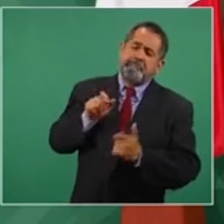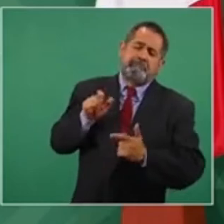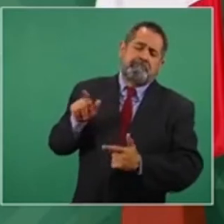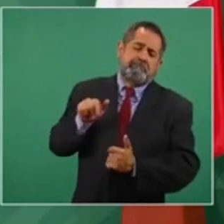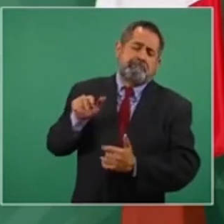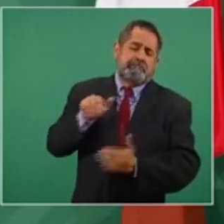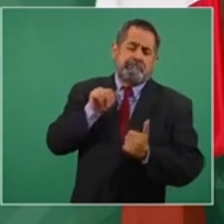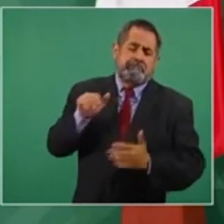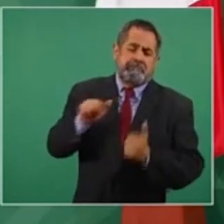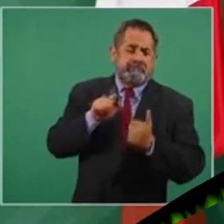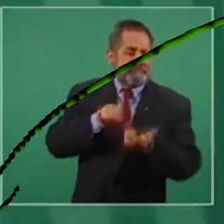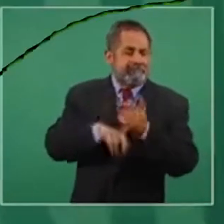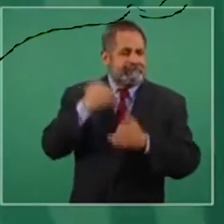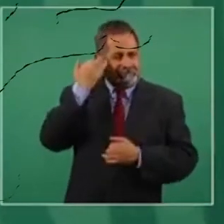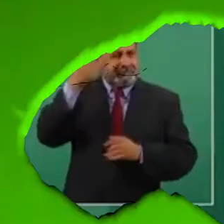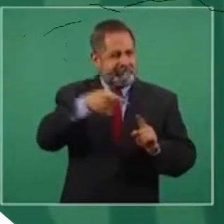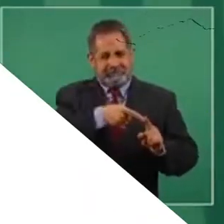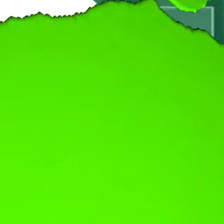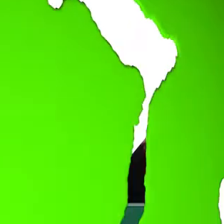durante el periodo neoliberal.